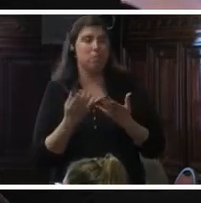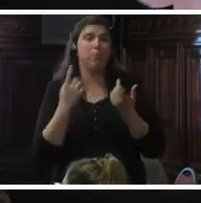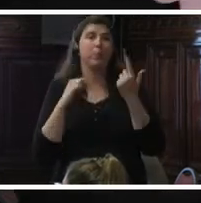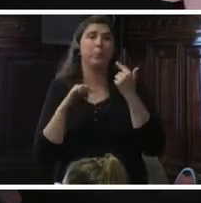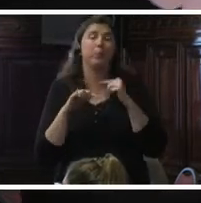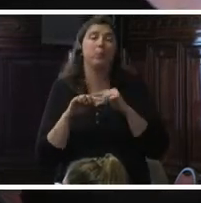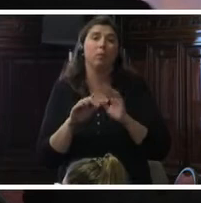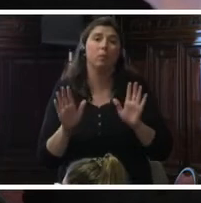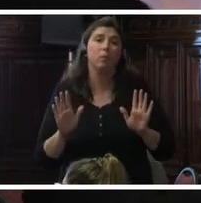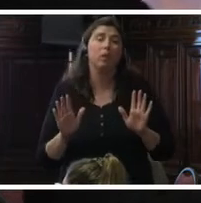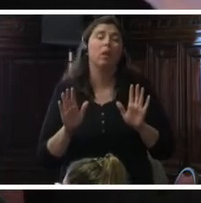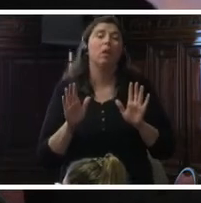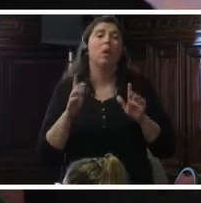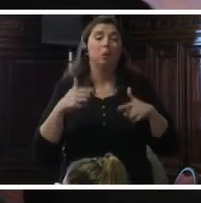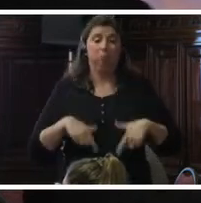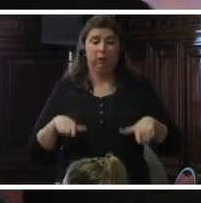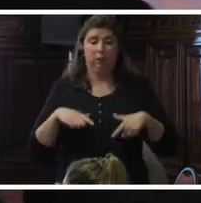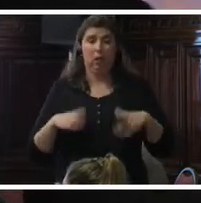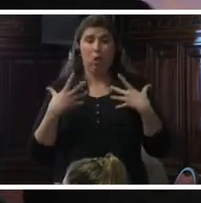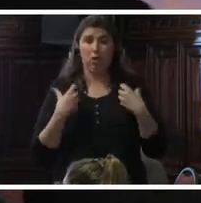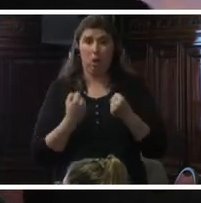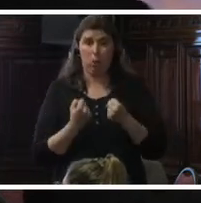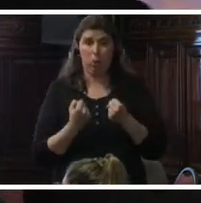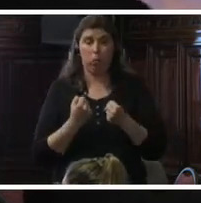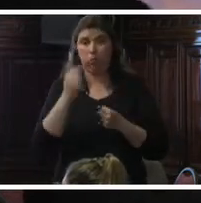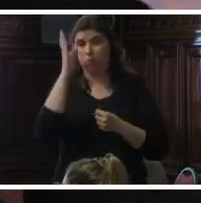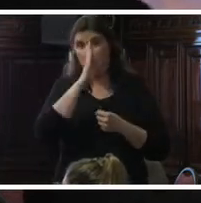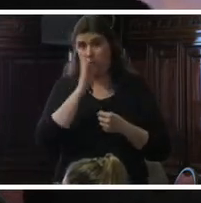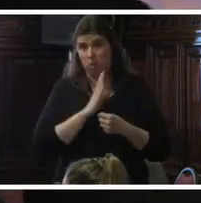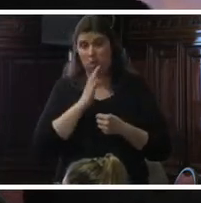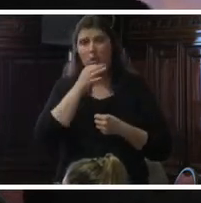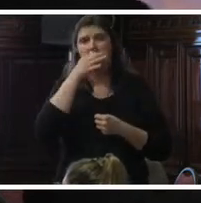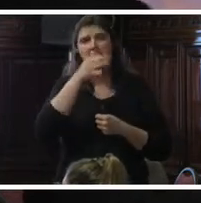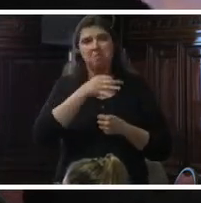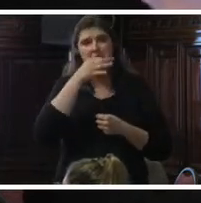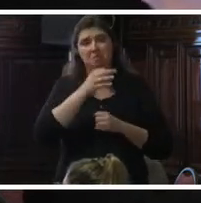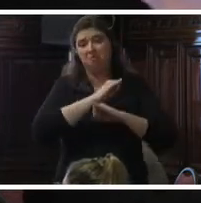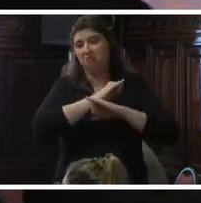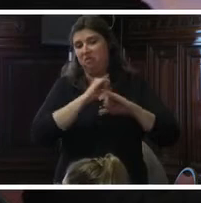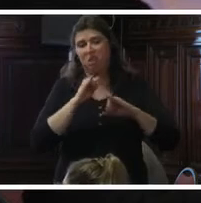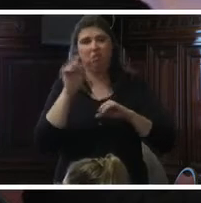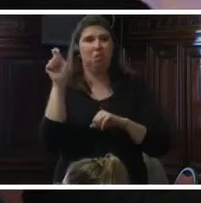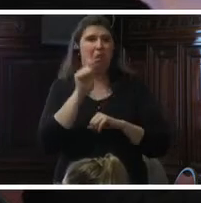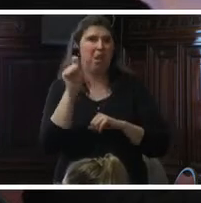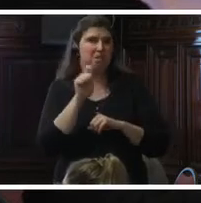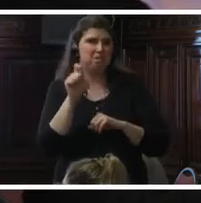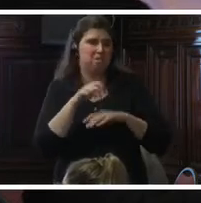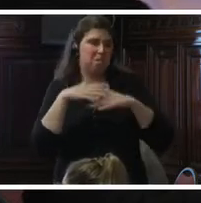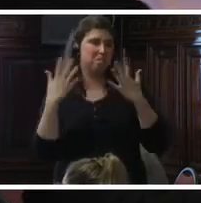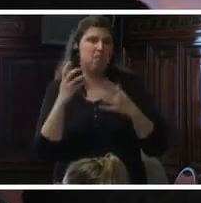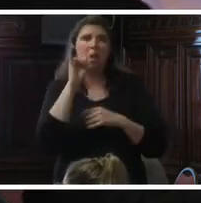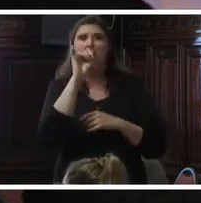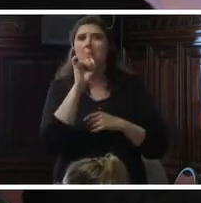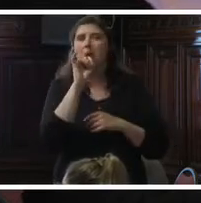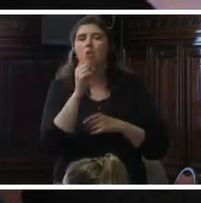eso, el Ministerio de Salud brasileño declaró el fin de la emergencia de salud pública en mayo de